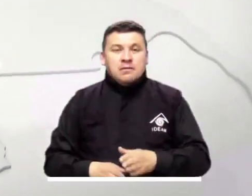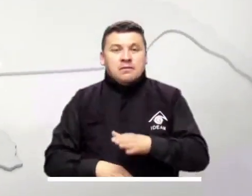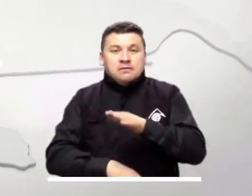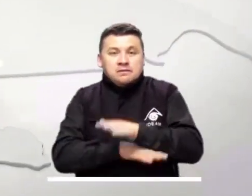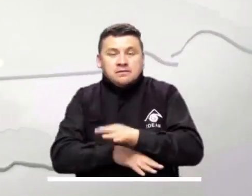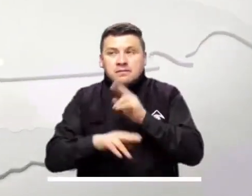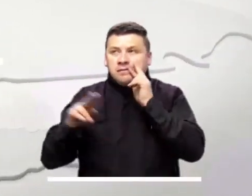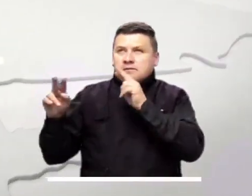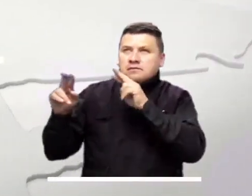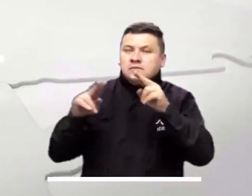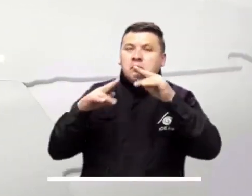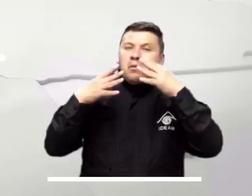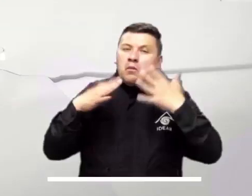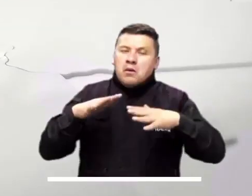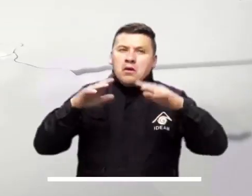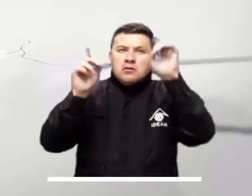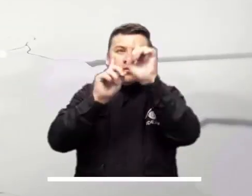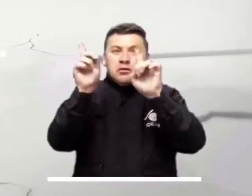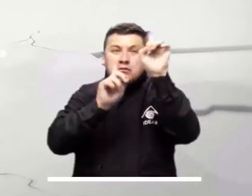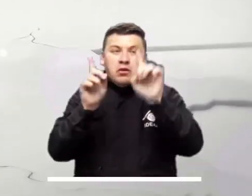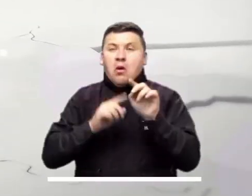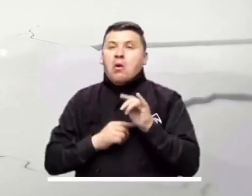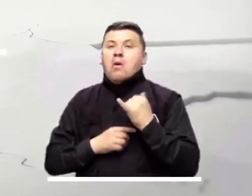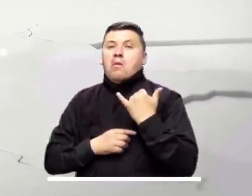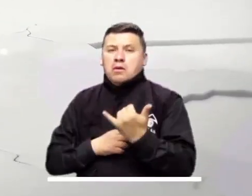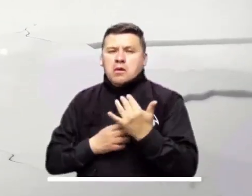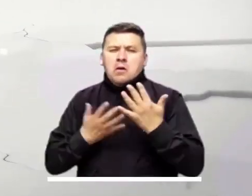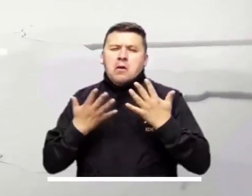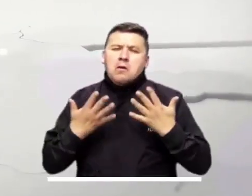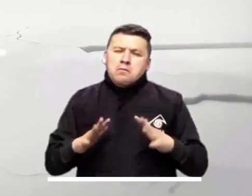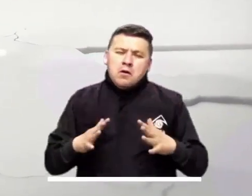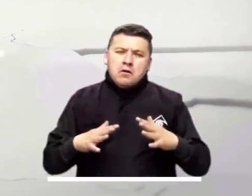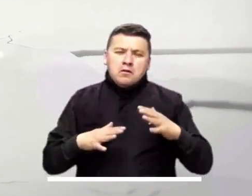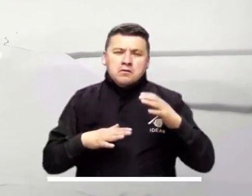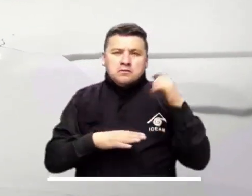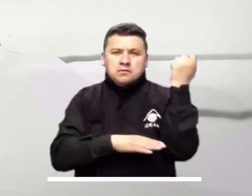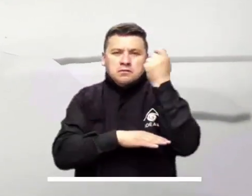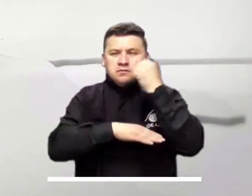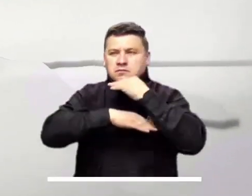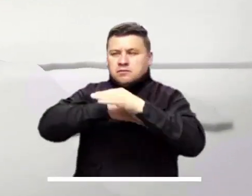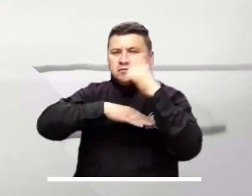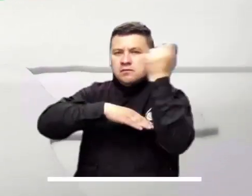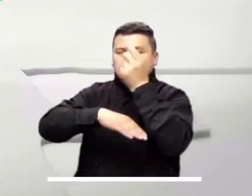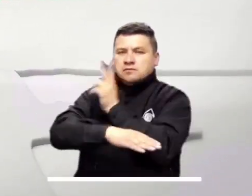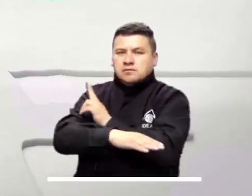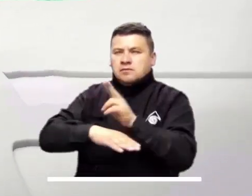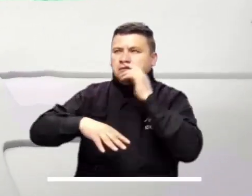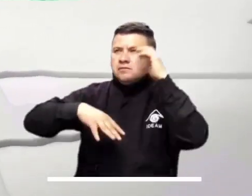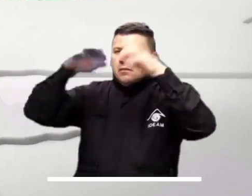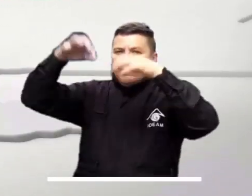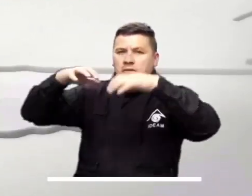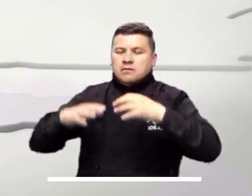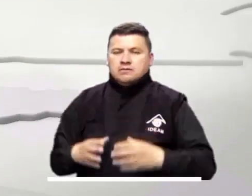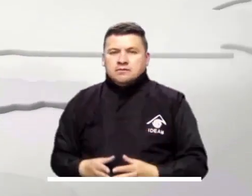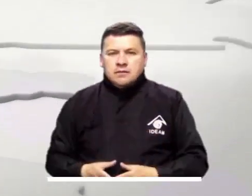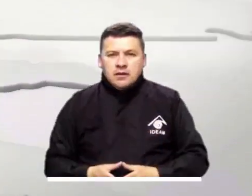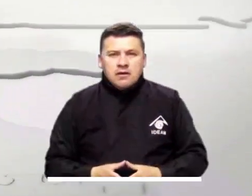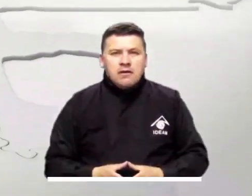Tarde pasada por agua y alta probabilidad de tormentas eléctricas podrían tener los llanos orientales en Mete y Pichada.